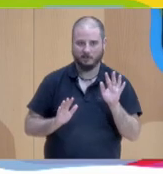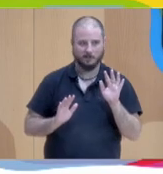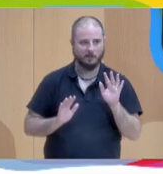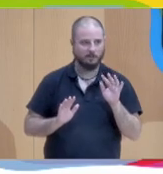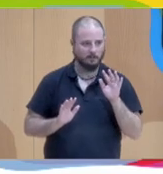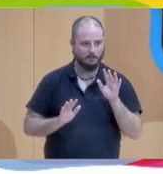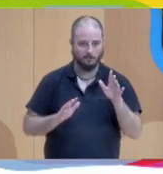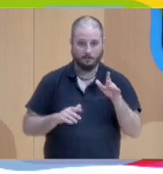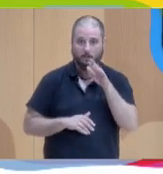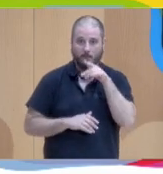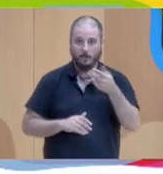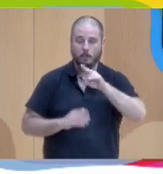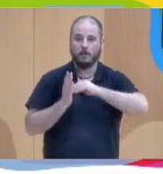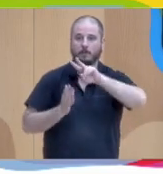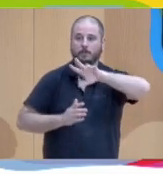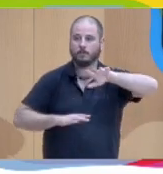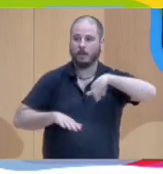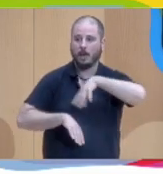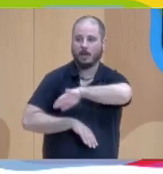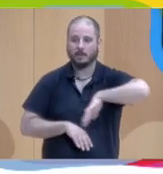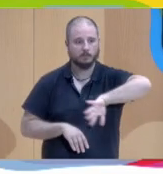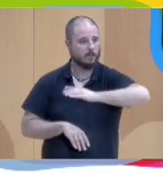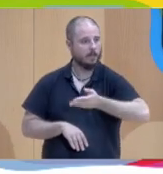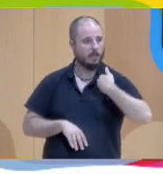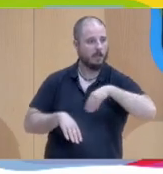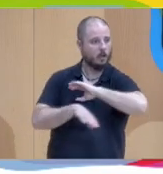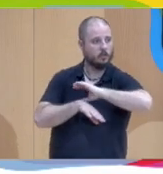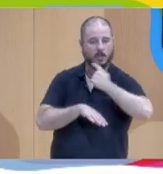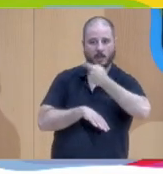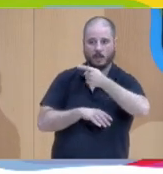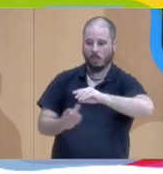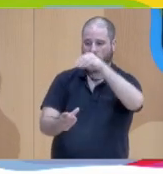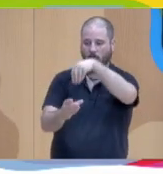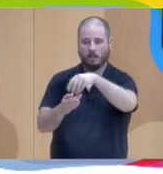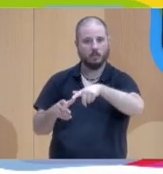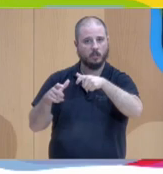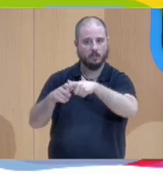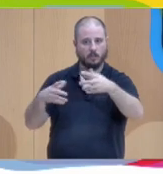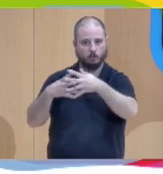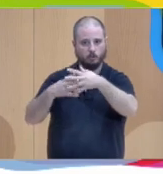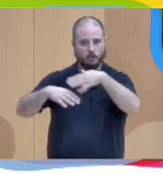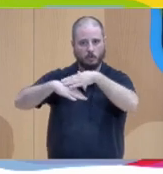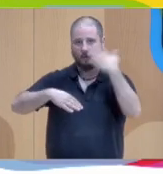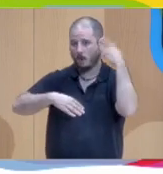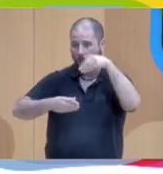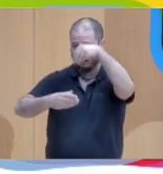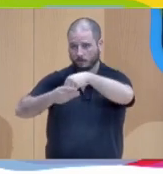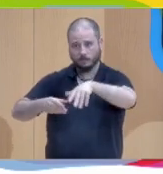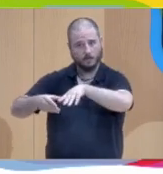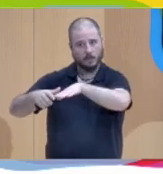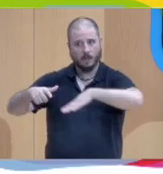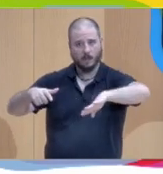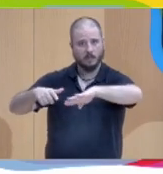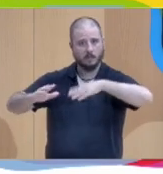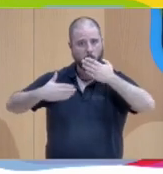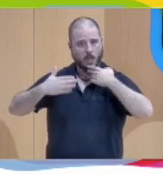ese espacio que nos contaba la consejera dentro del departamento, dentro de la estructura del gobierno de Navarra, tenemos ese espacio dialógico,